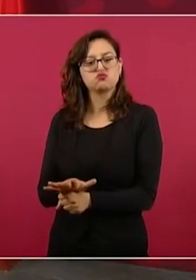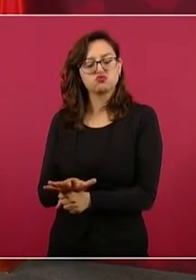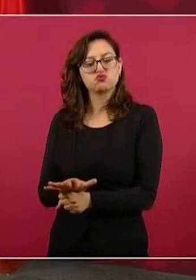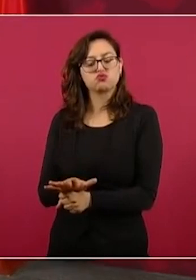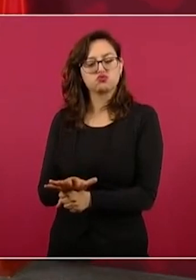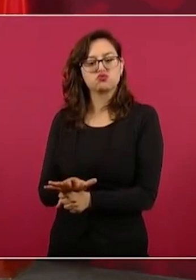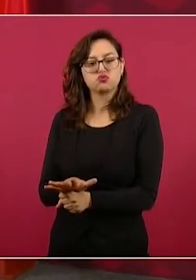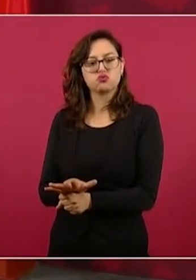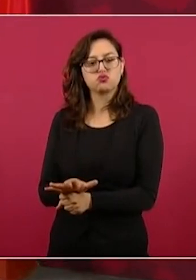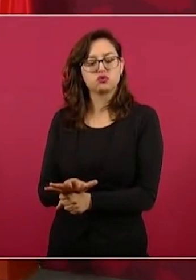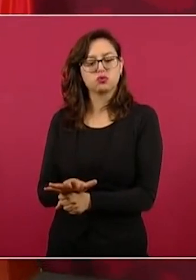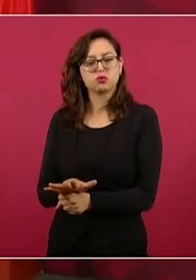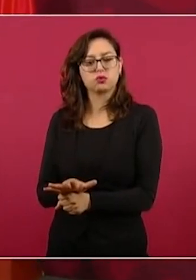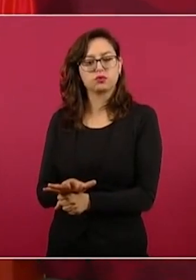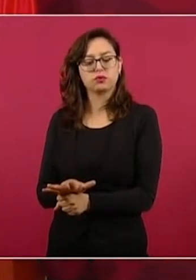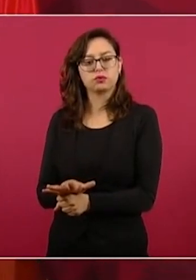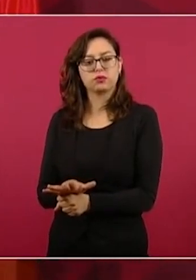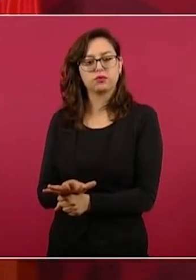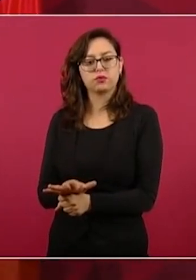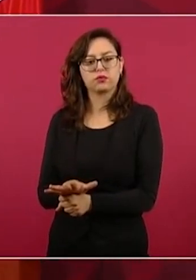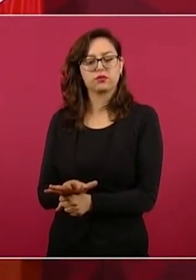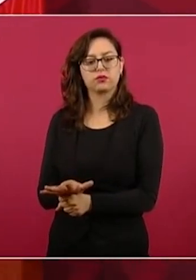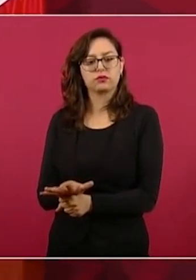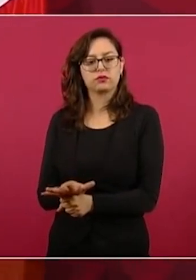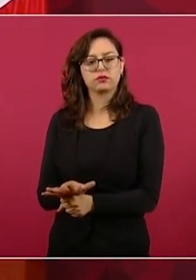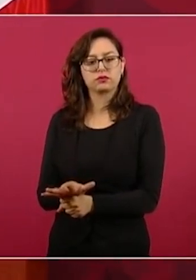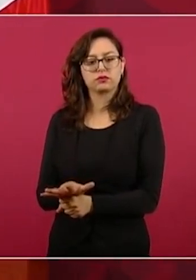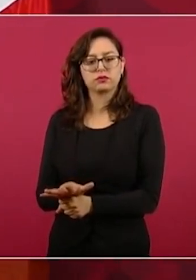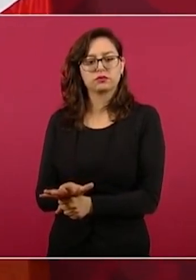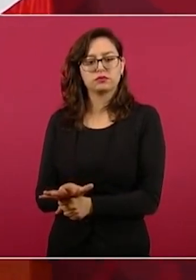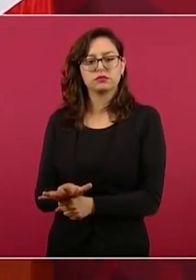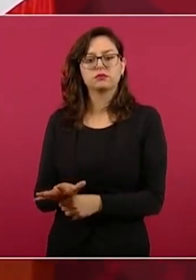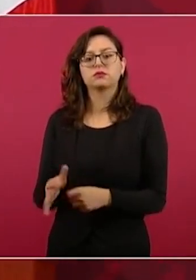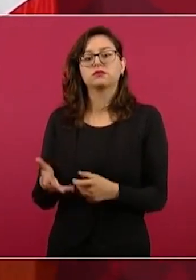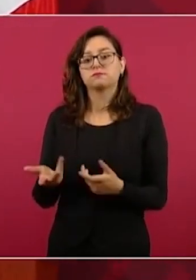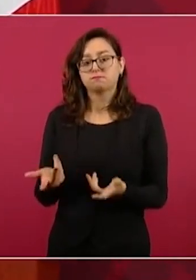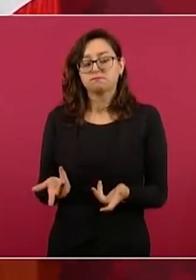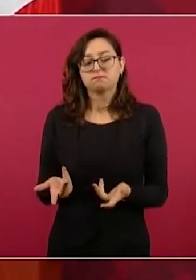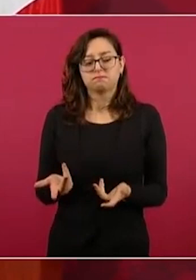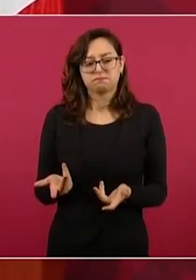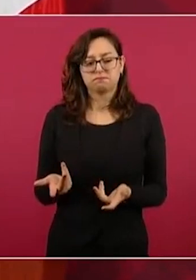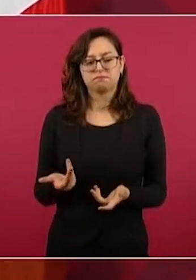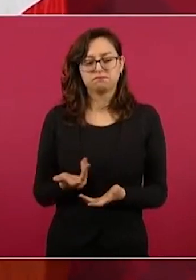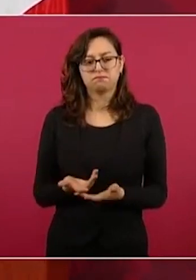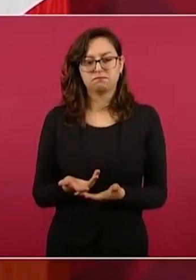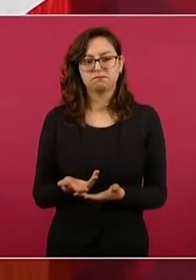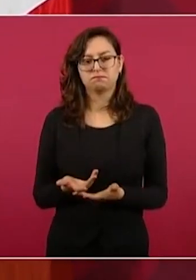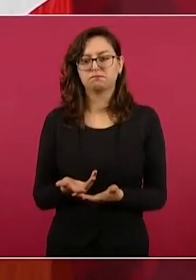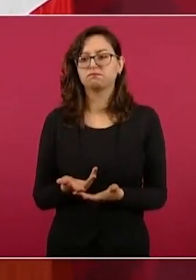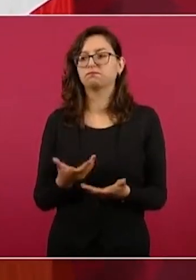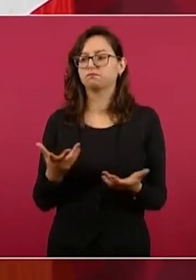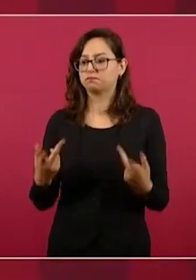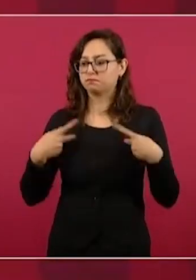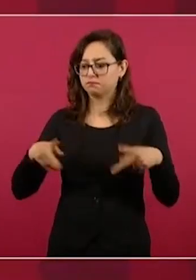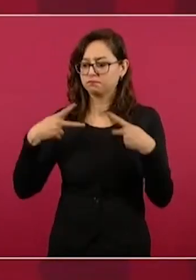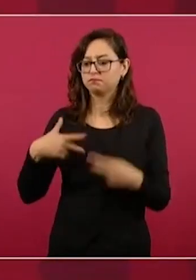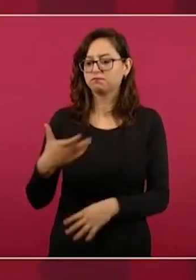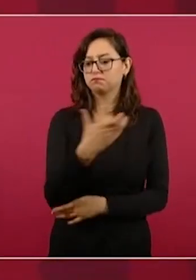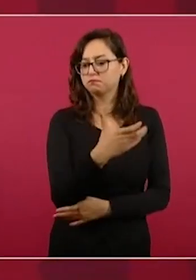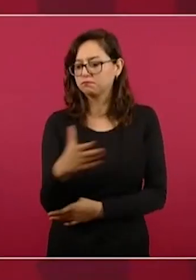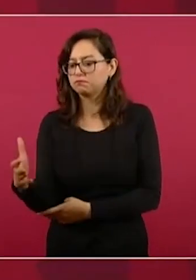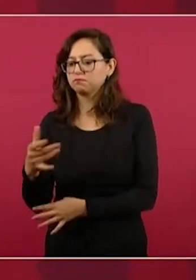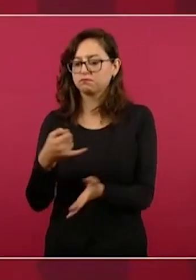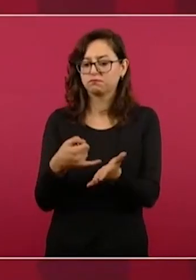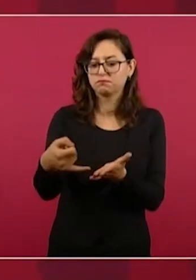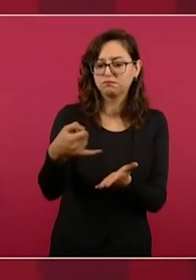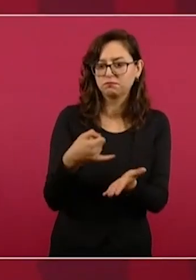en un acuerdo con productores, con distribuidores, con